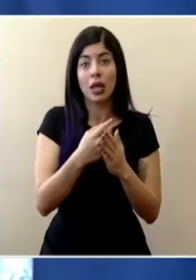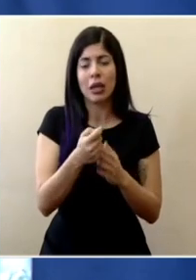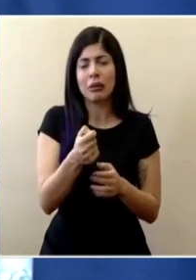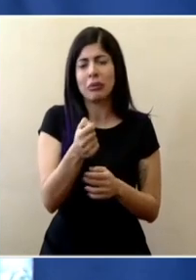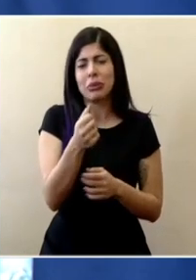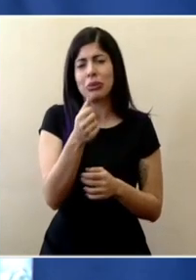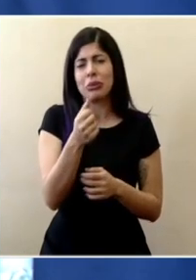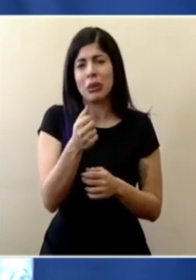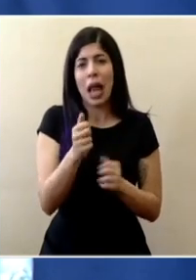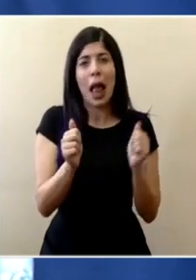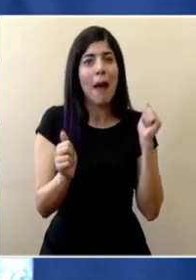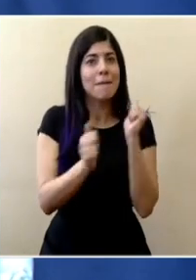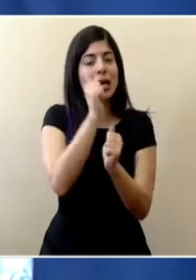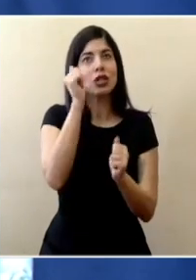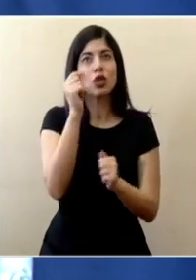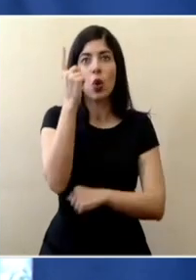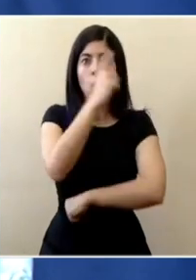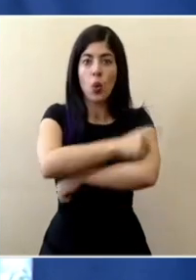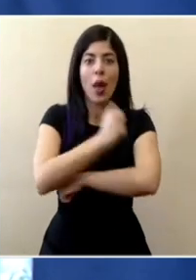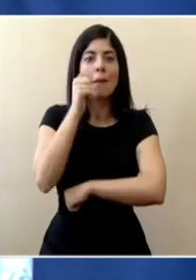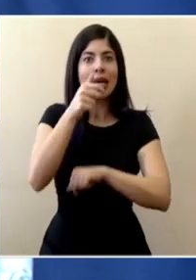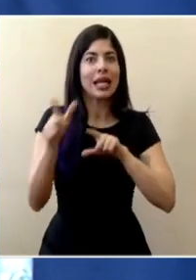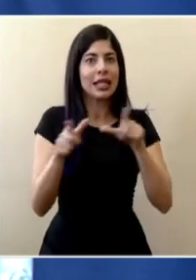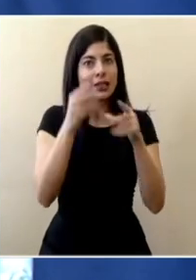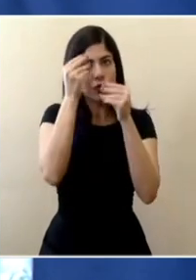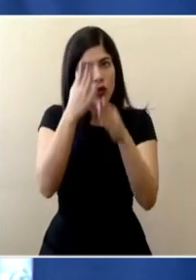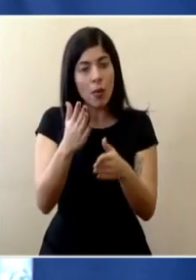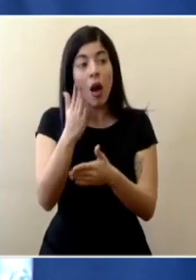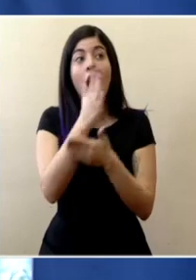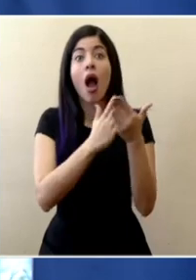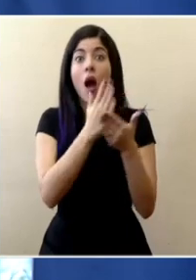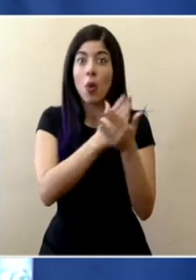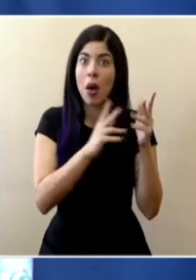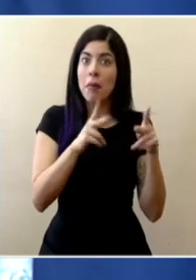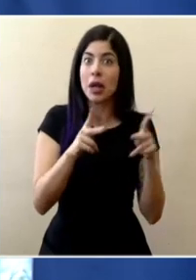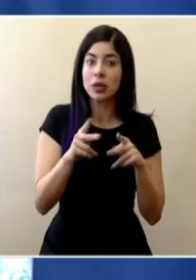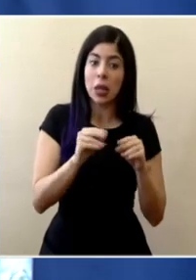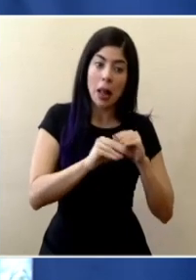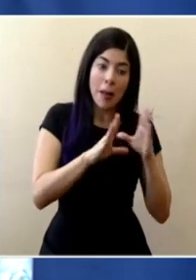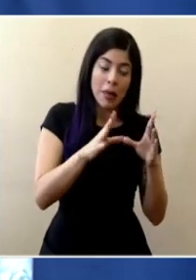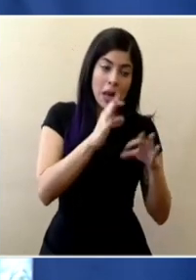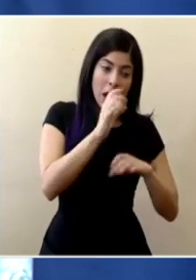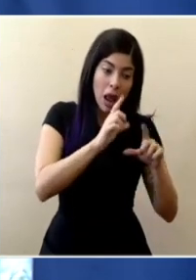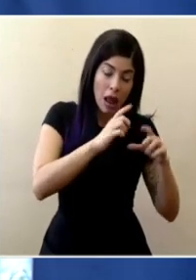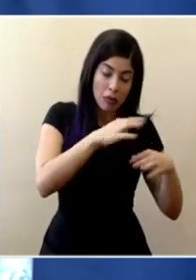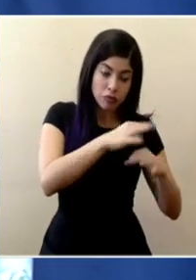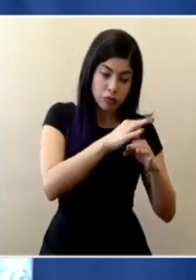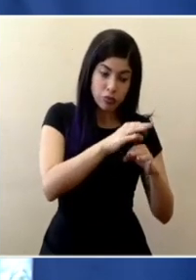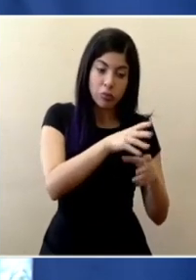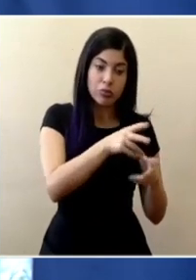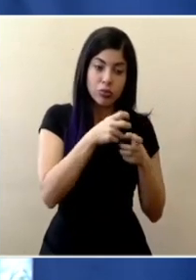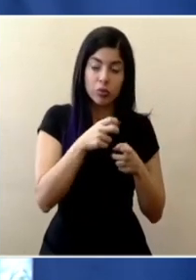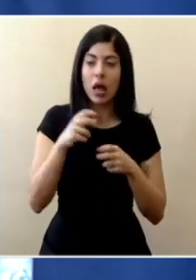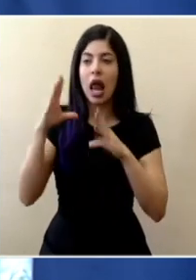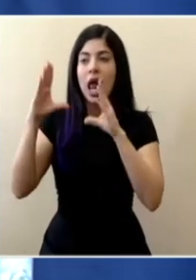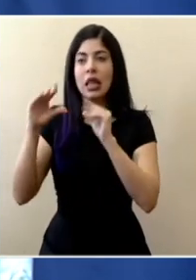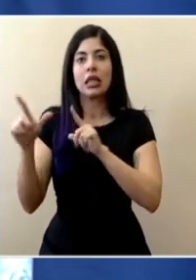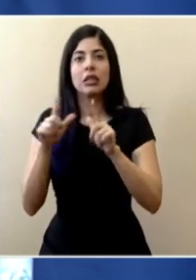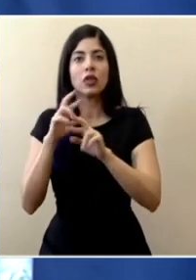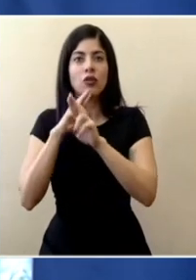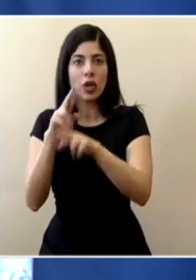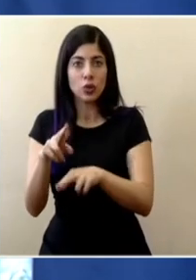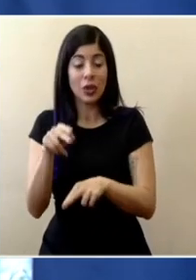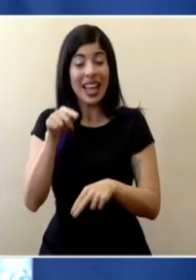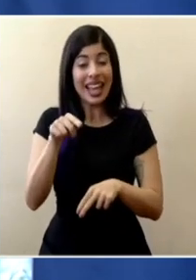mínimas la mayoría se reportan de un día para otro o incluso en algunos casos de la mañana a la tarde también es importante indicar que ese